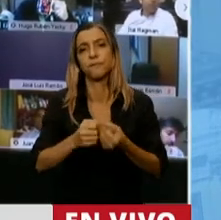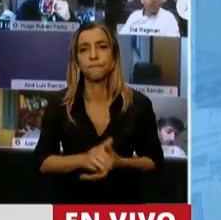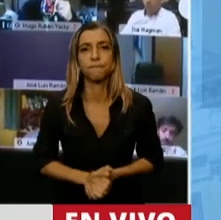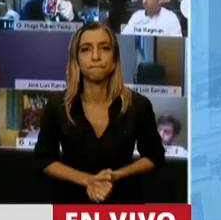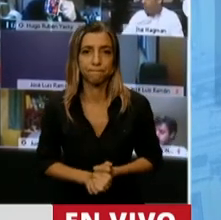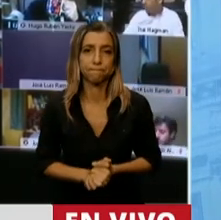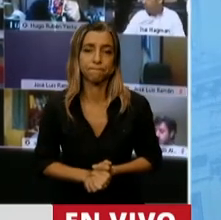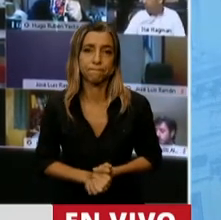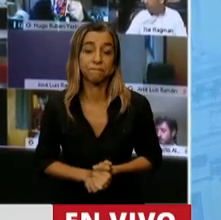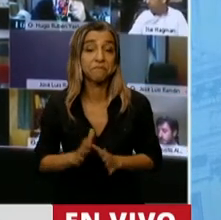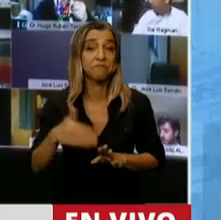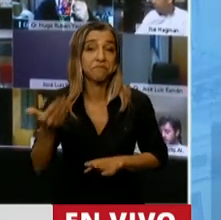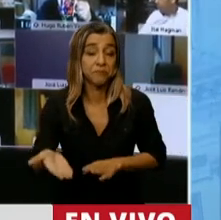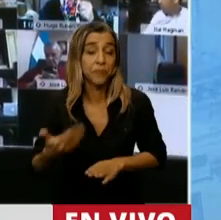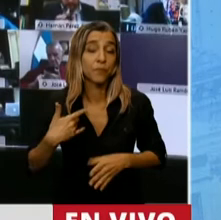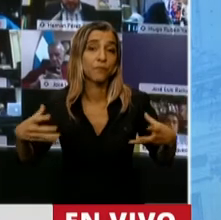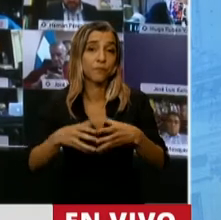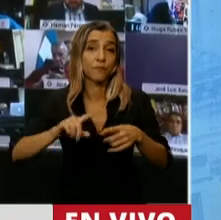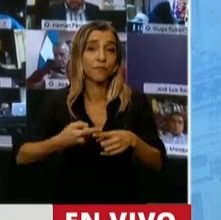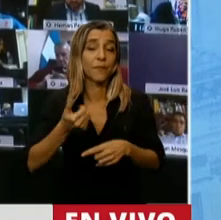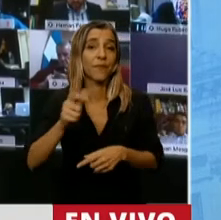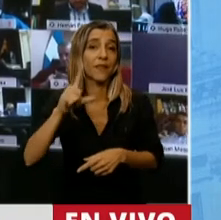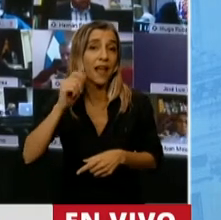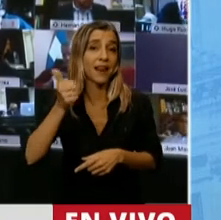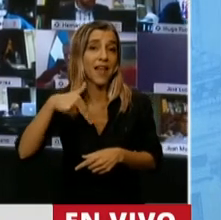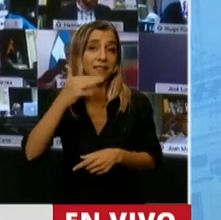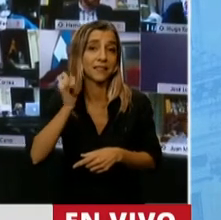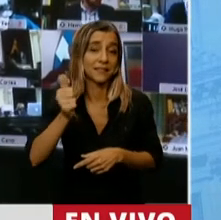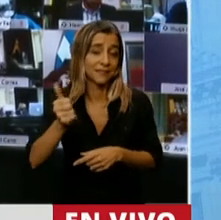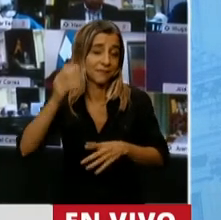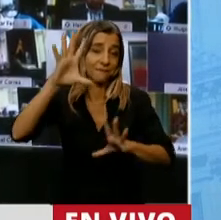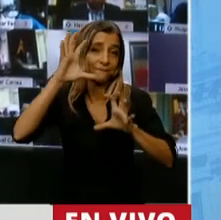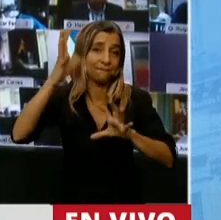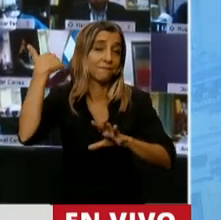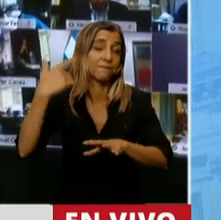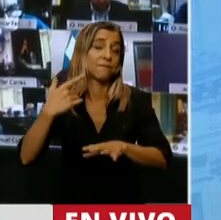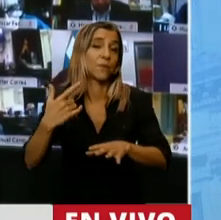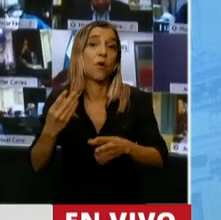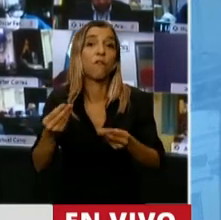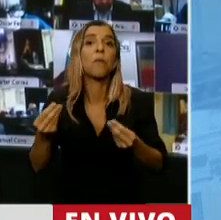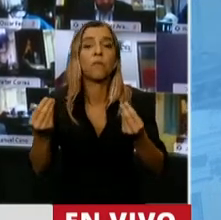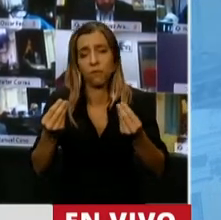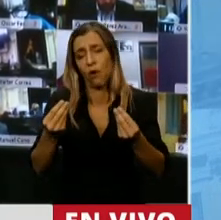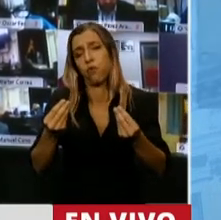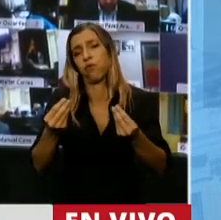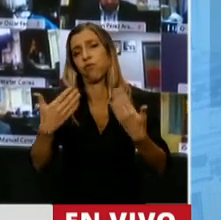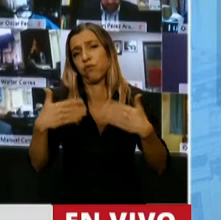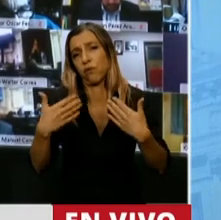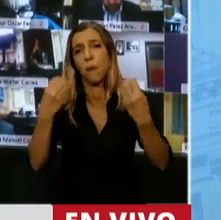Después, la alianza que culminó, Presidente, con las movilizaciones del 2001.